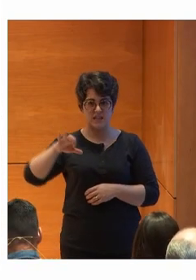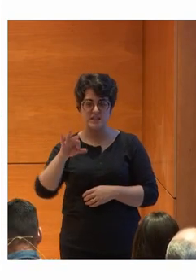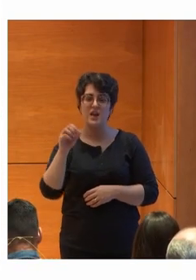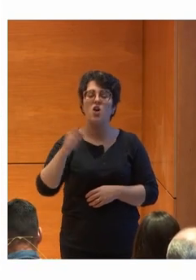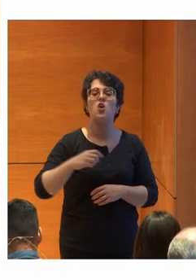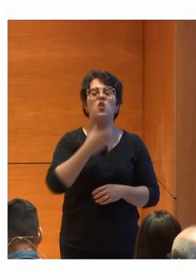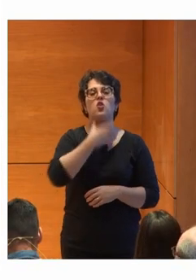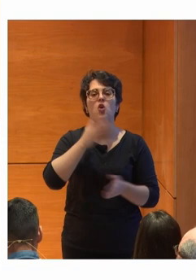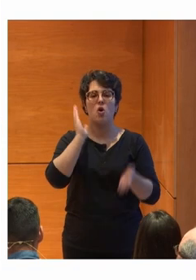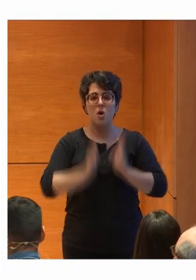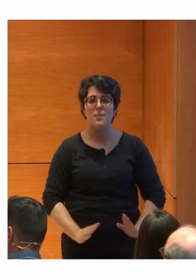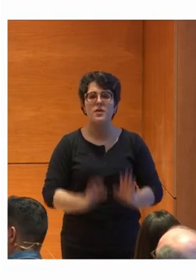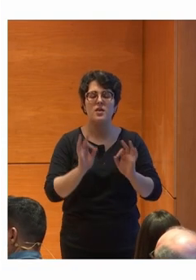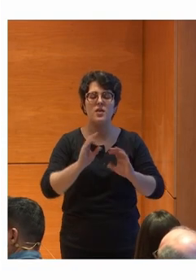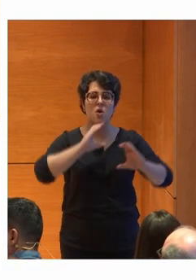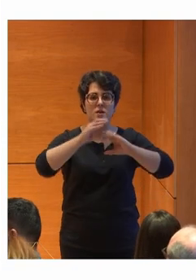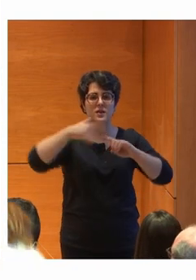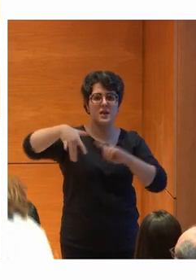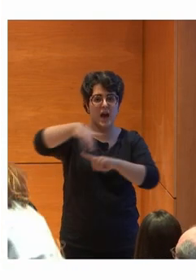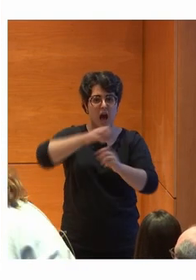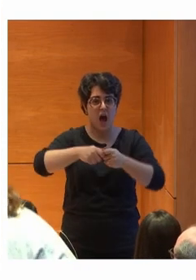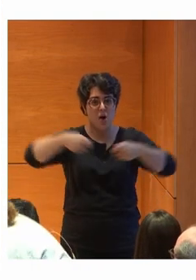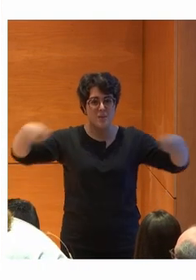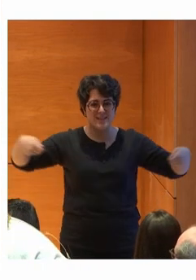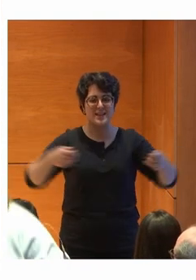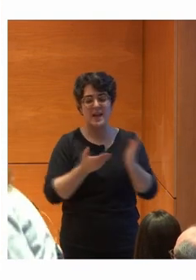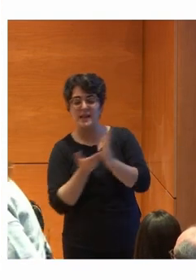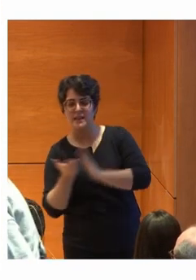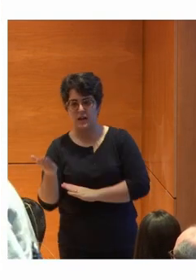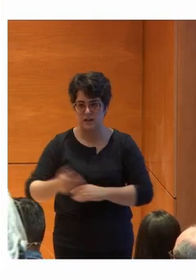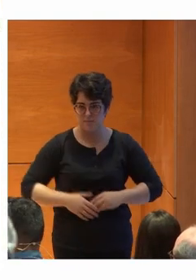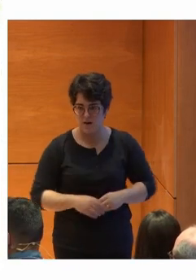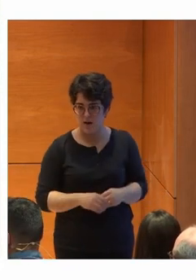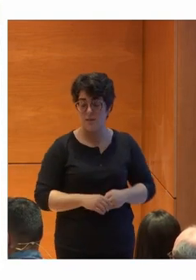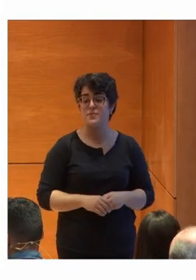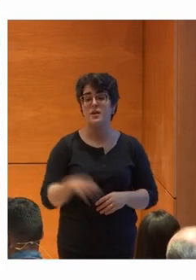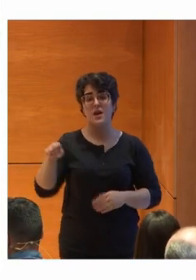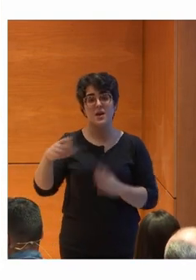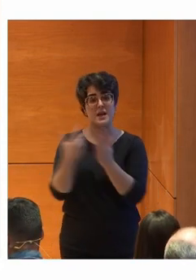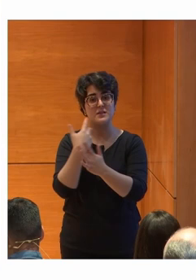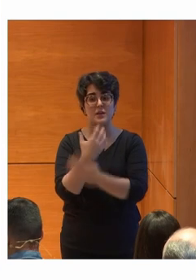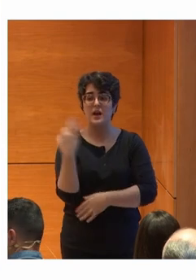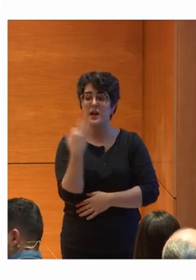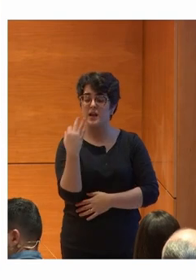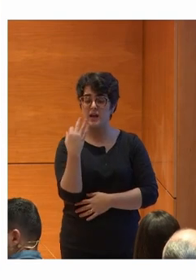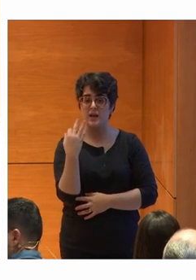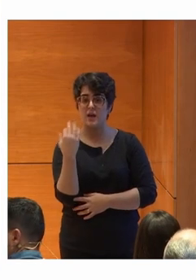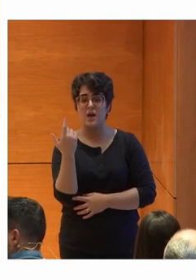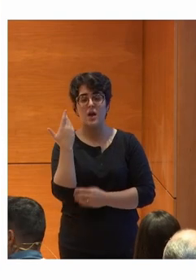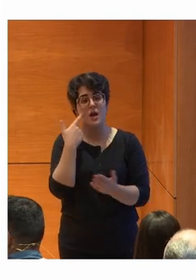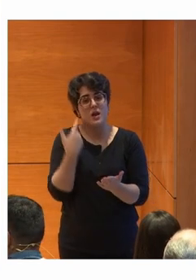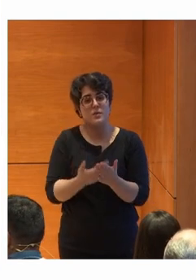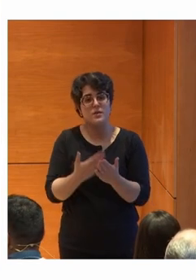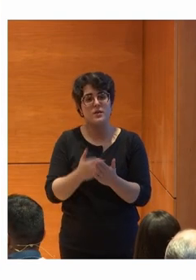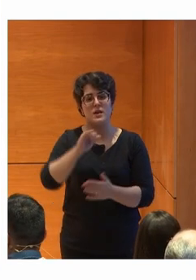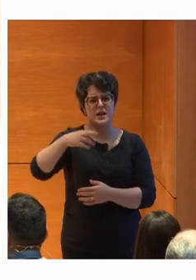especialista en comunicación aumentativa y alternativa Nos va a contar la iniciativa